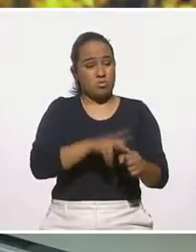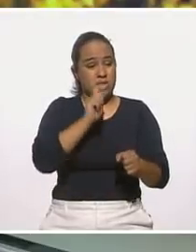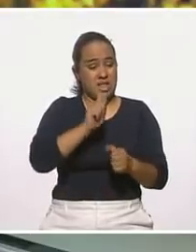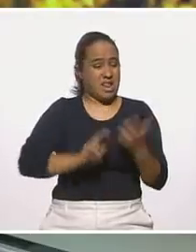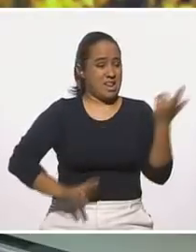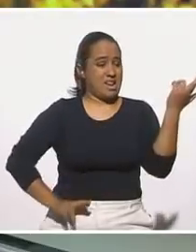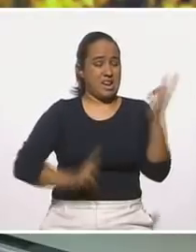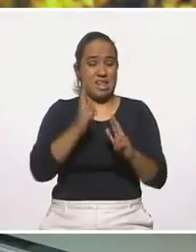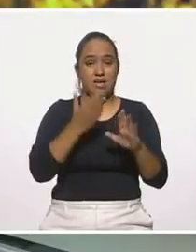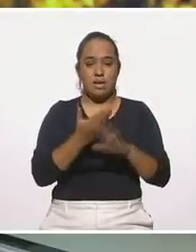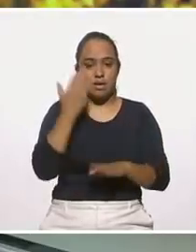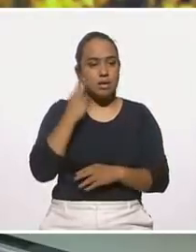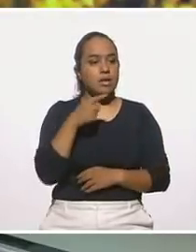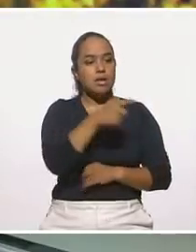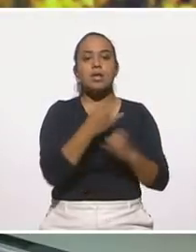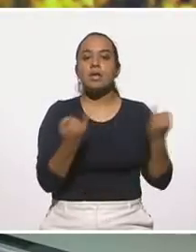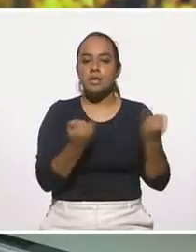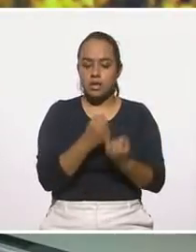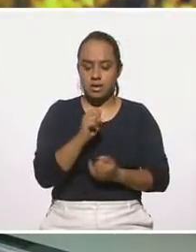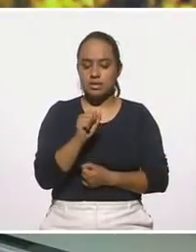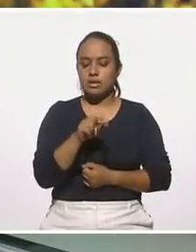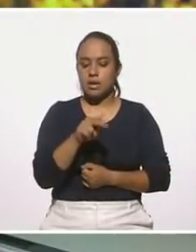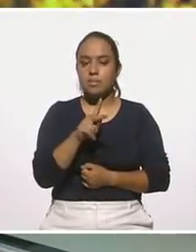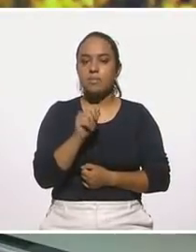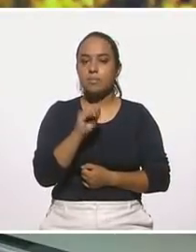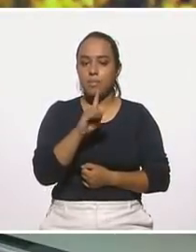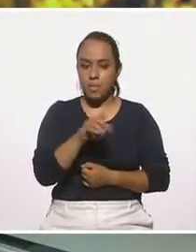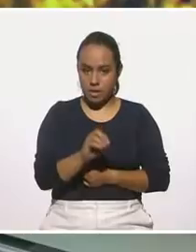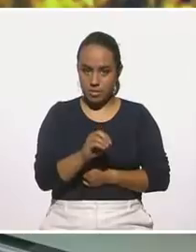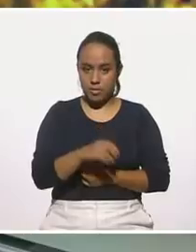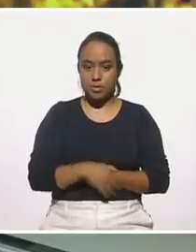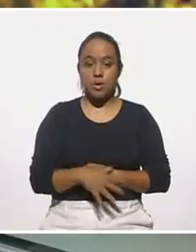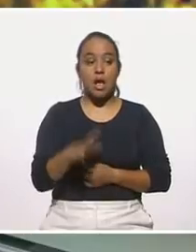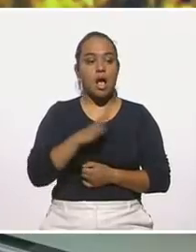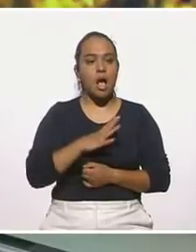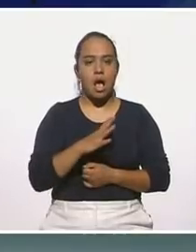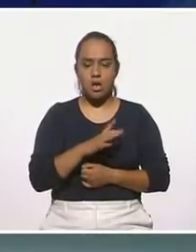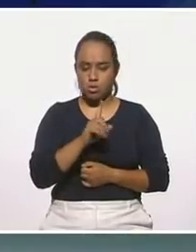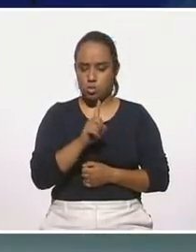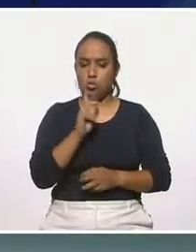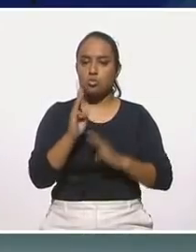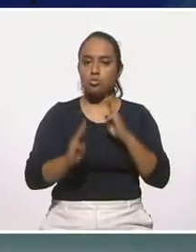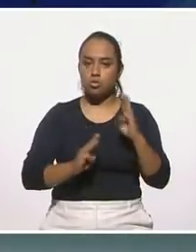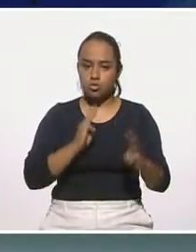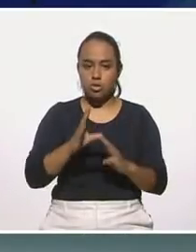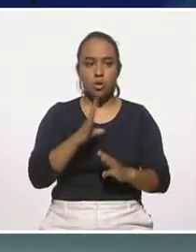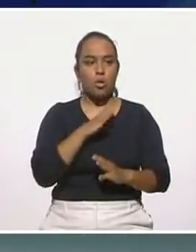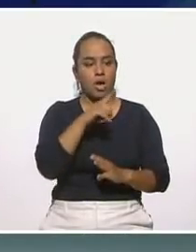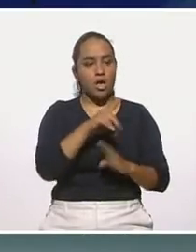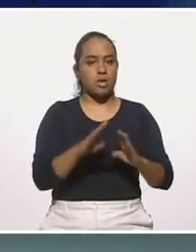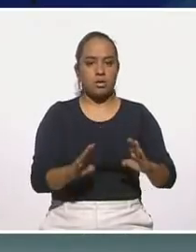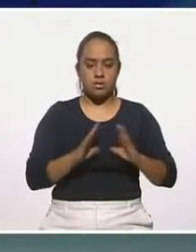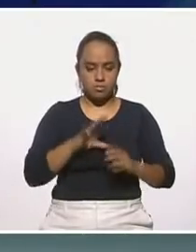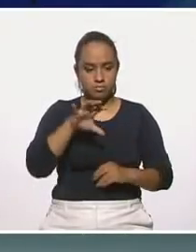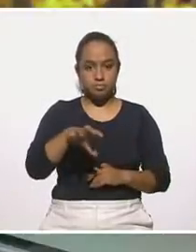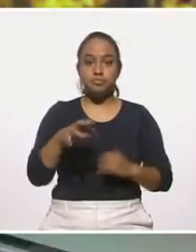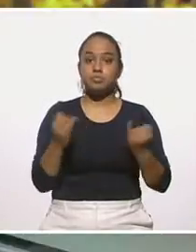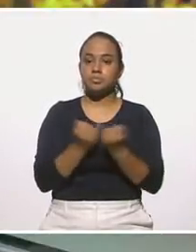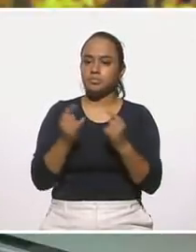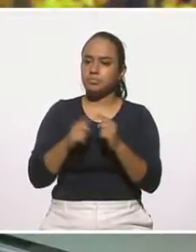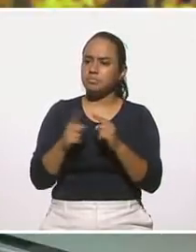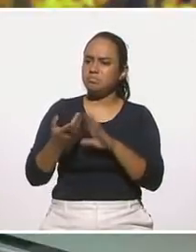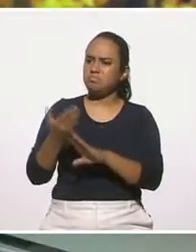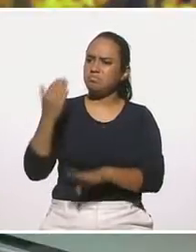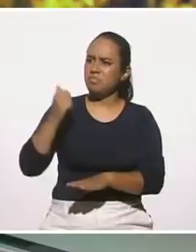también estuvo en San Pablo, Octotepec. Tenemos un museo, tenemos un cuartel, tenemos las iglesias del siglo